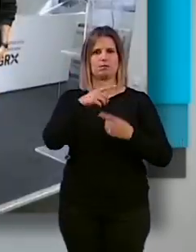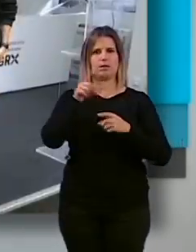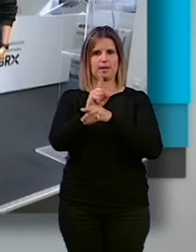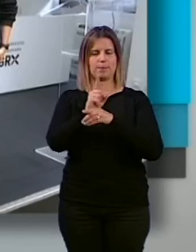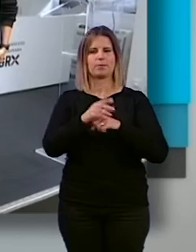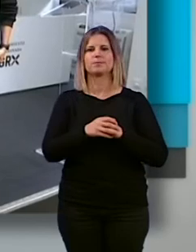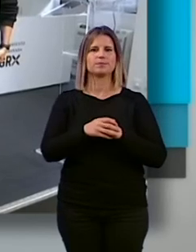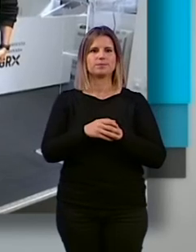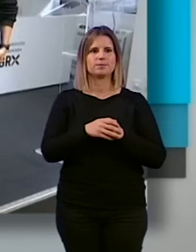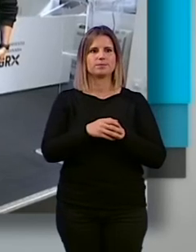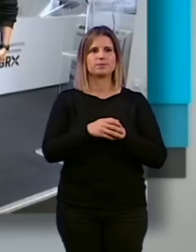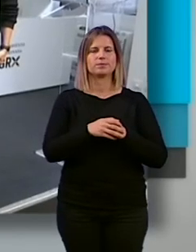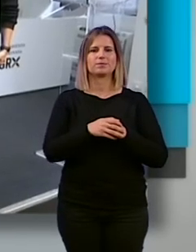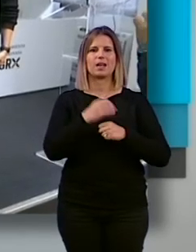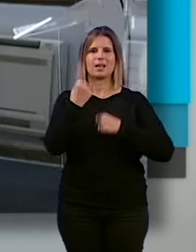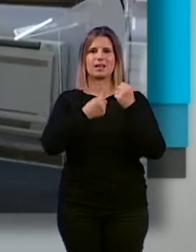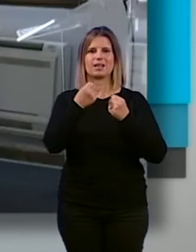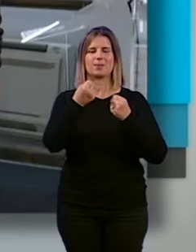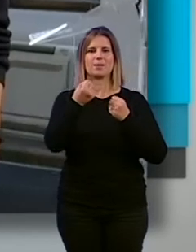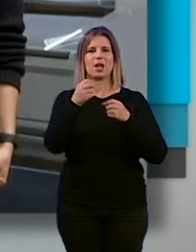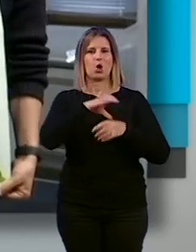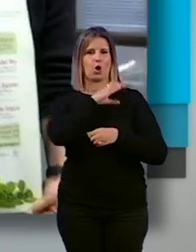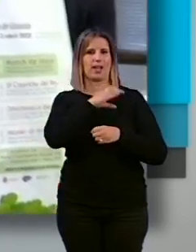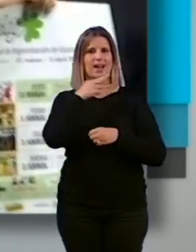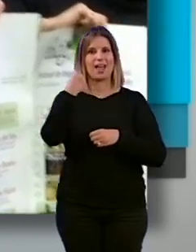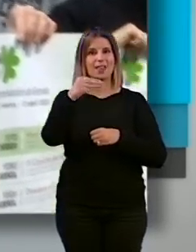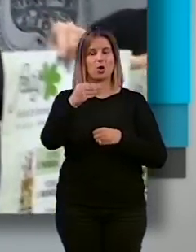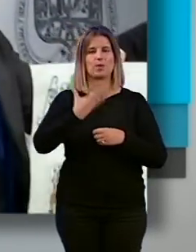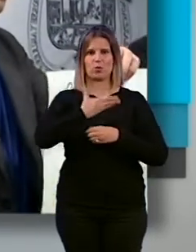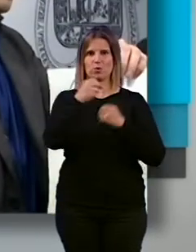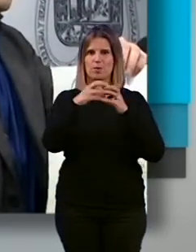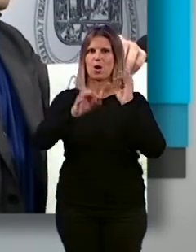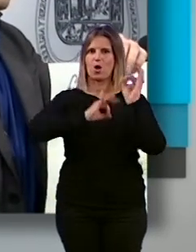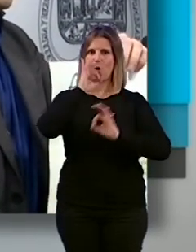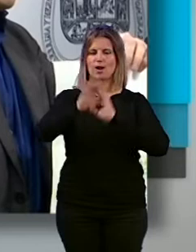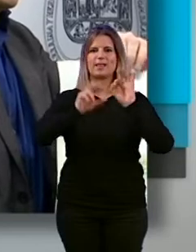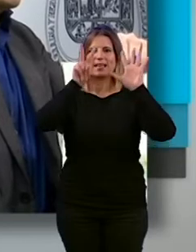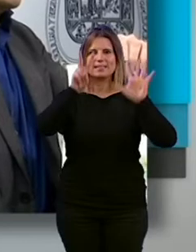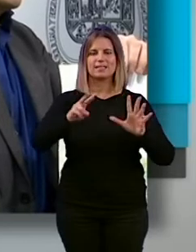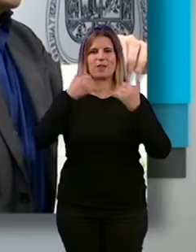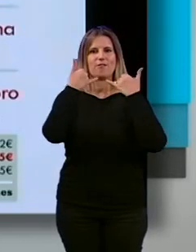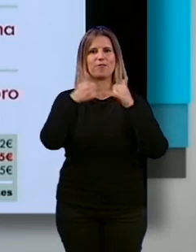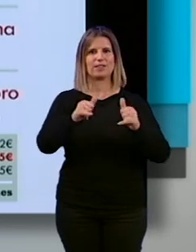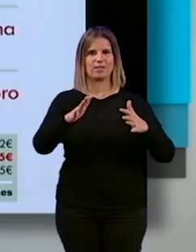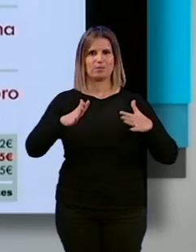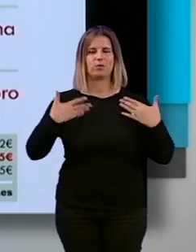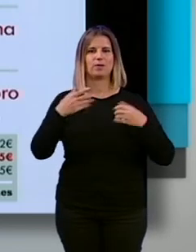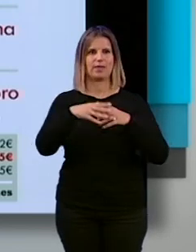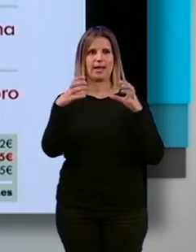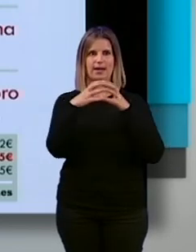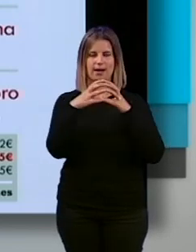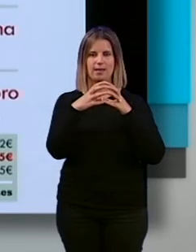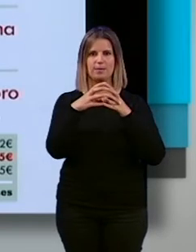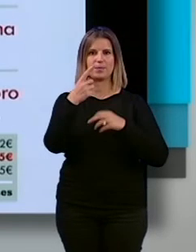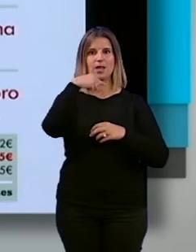La tetera impro en colaboración con la Concejalía de Juventud del Ayuntamiento de Granada organiza la séptima edición del Festival de Improvisación de Granada que se